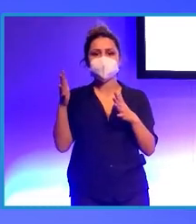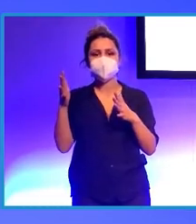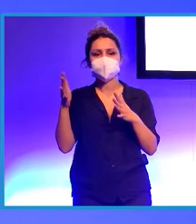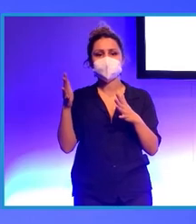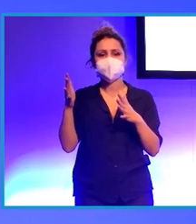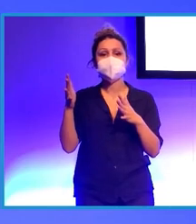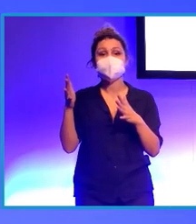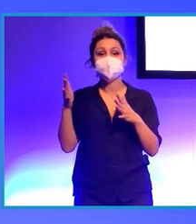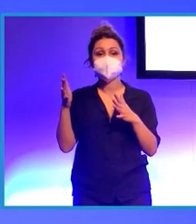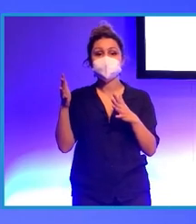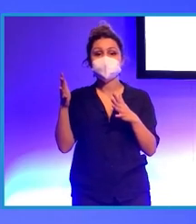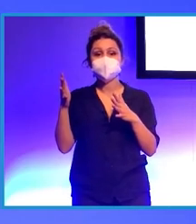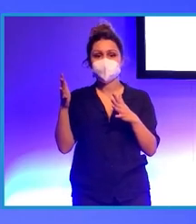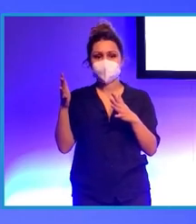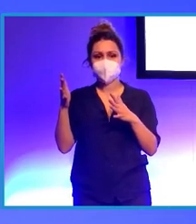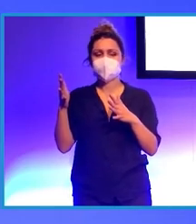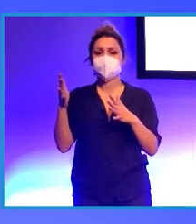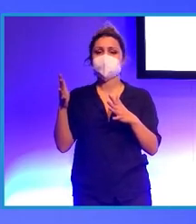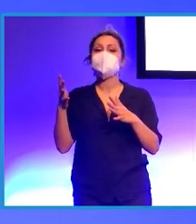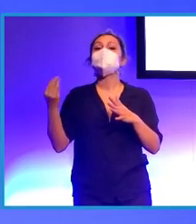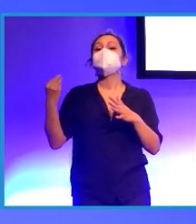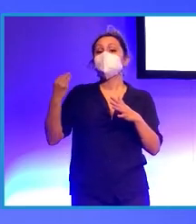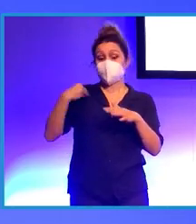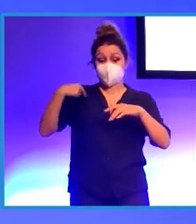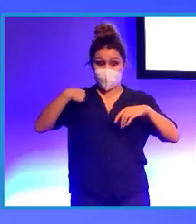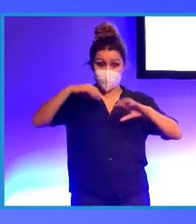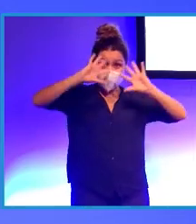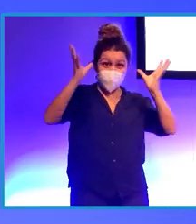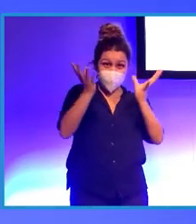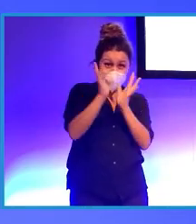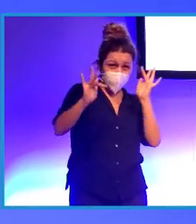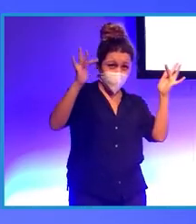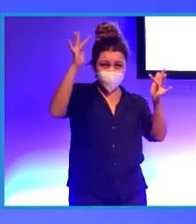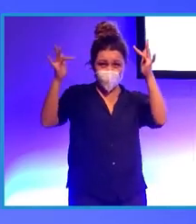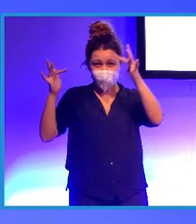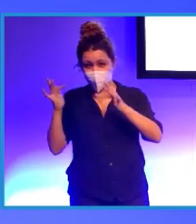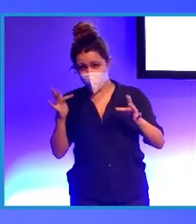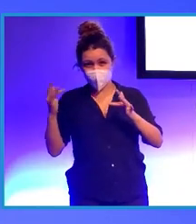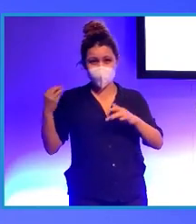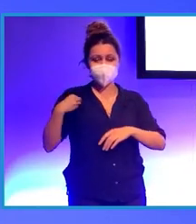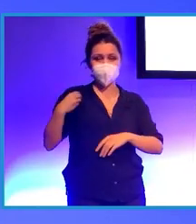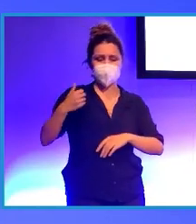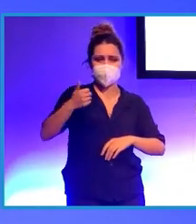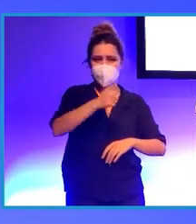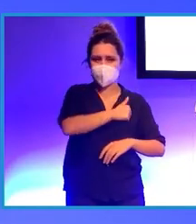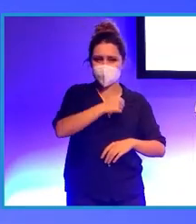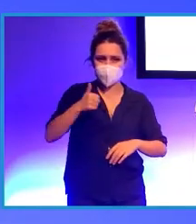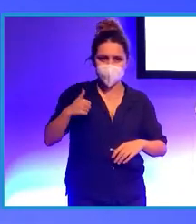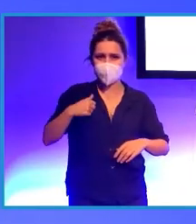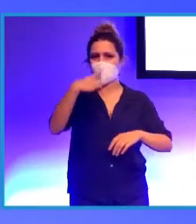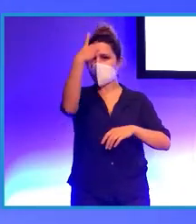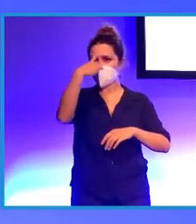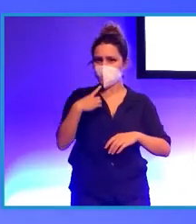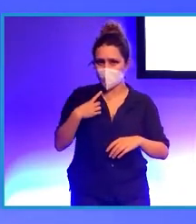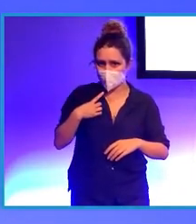Y he realizado trabajos prácticamente por todo el mundo. Canadá, Portugal, Emiratos Árabes,